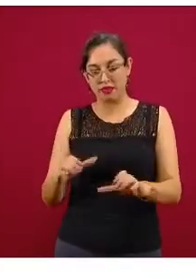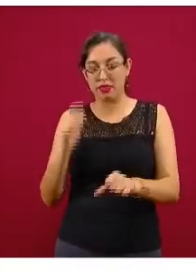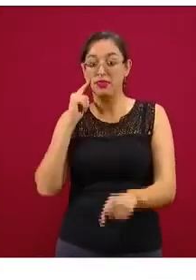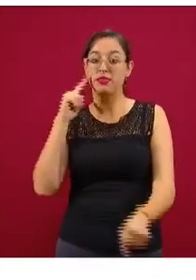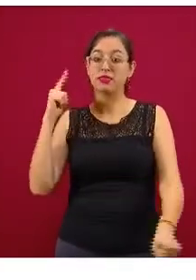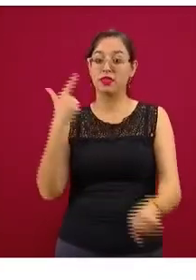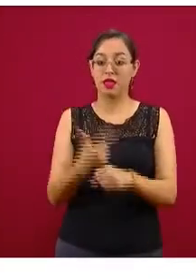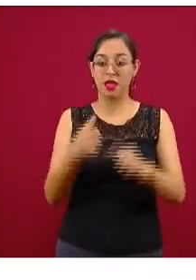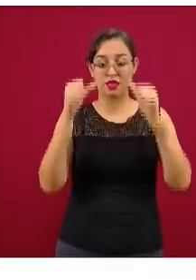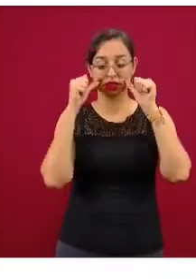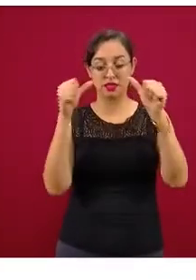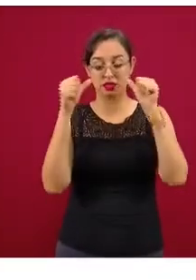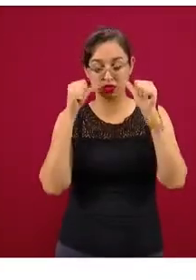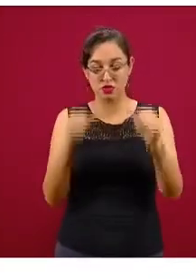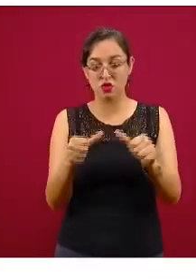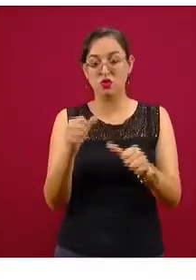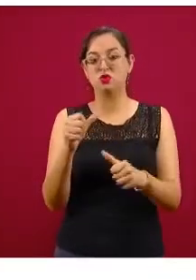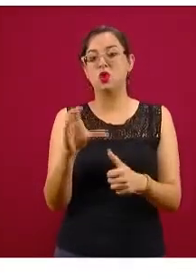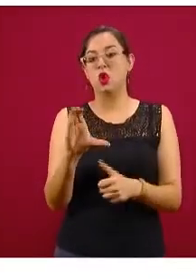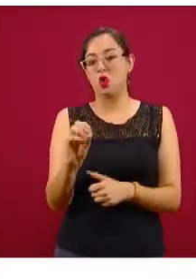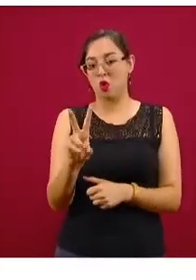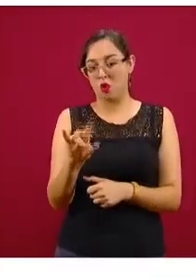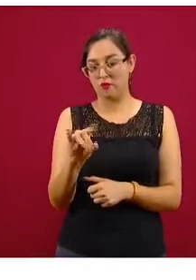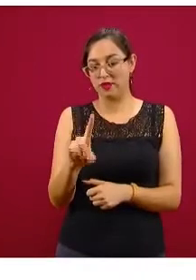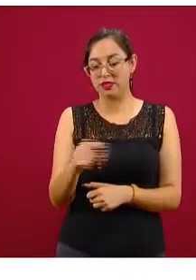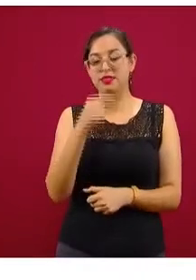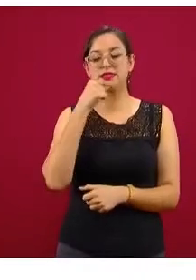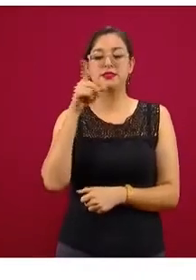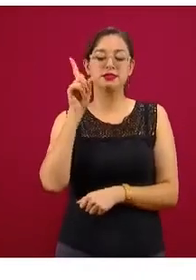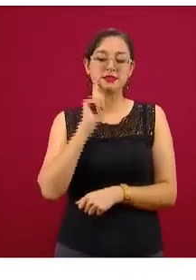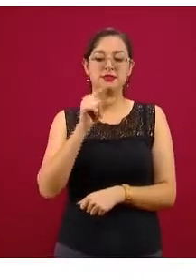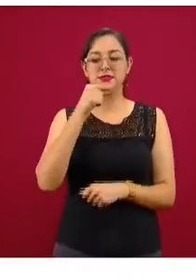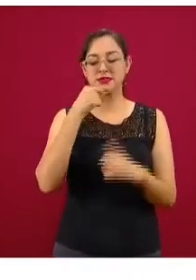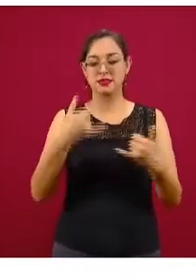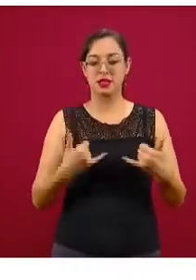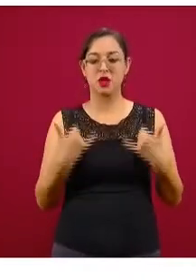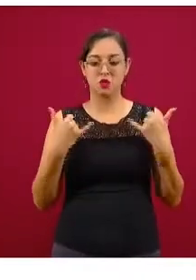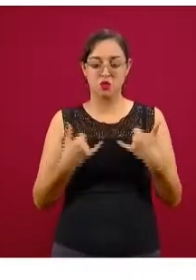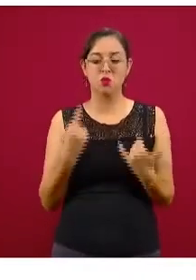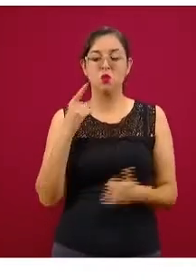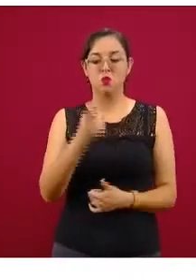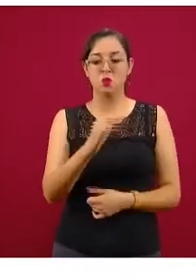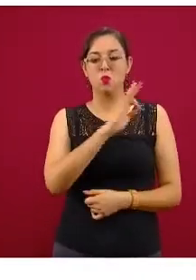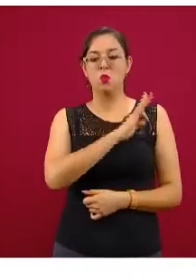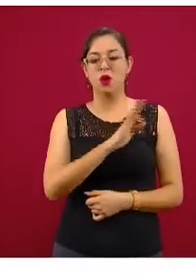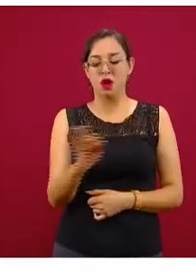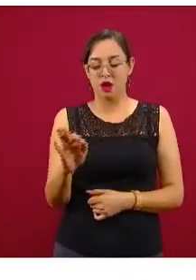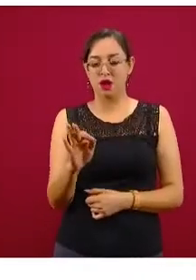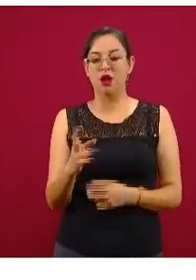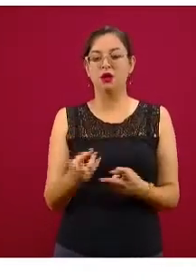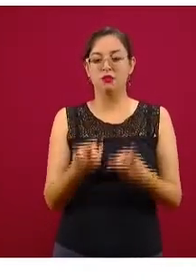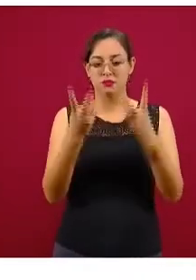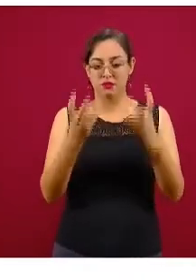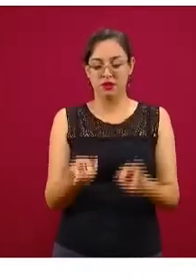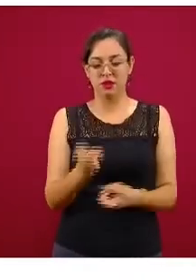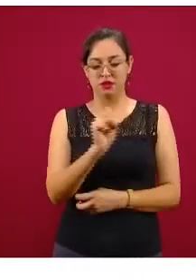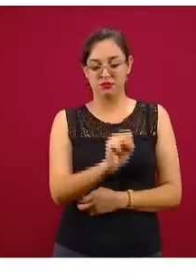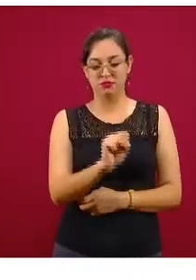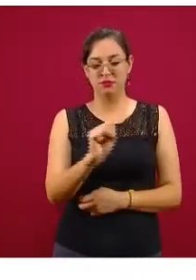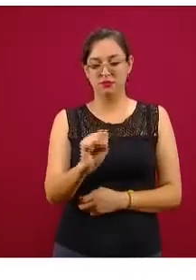en niños, niñas y adolescentes y esto lo pueden encontrar en la página de la Secretaría de Salud